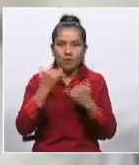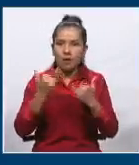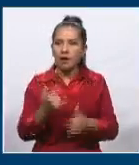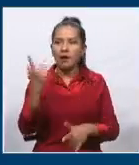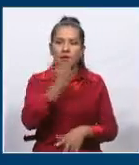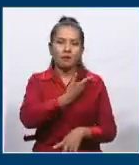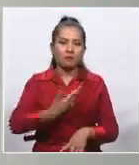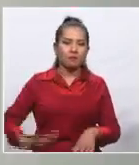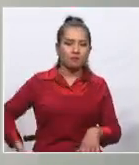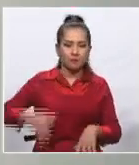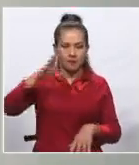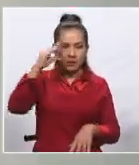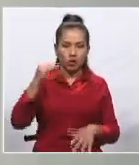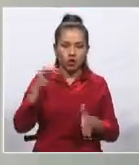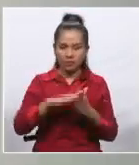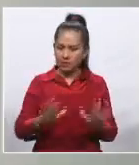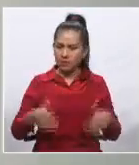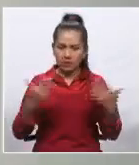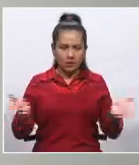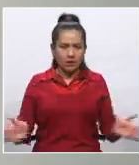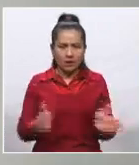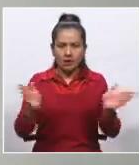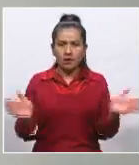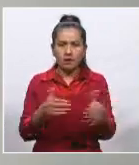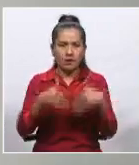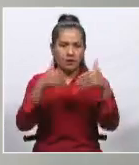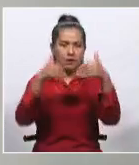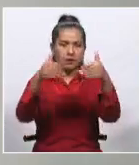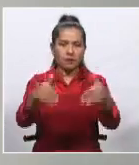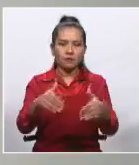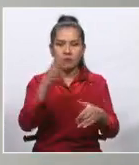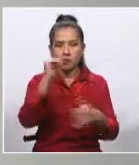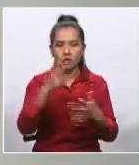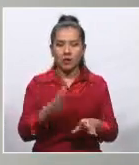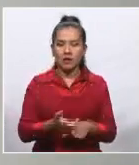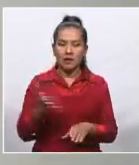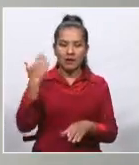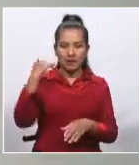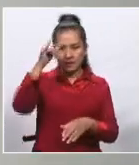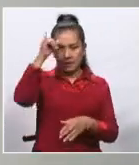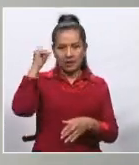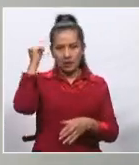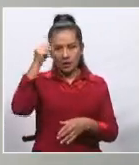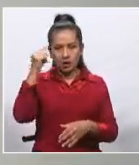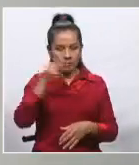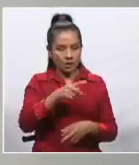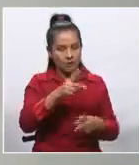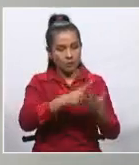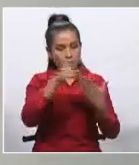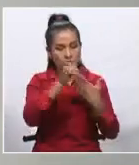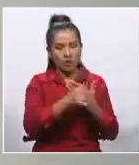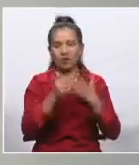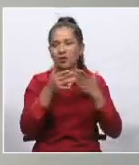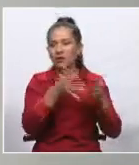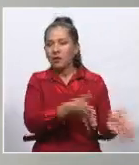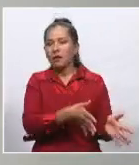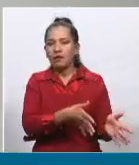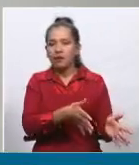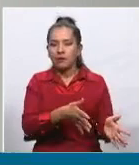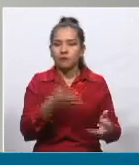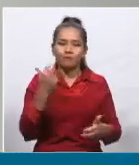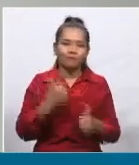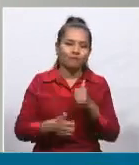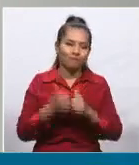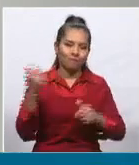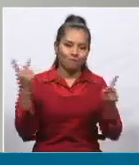Arce, toda vez que también este proyecto fue abandonado durante el gobierno de Paco. Lamentablemente hicieron muchos estragos y